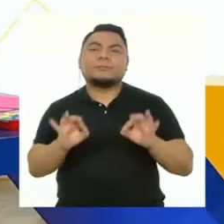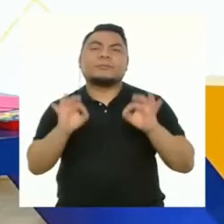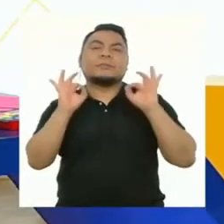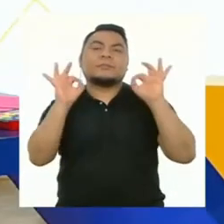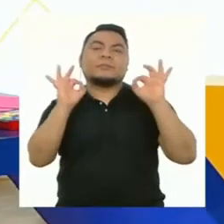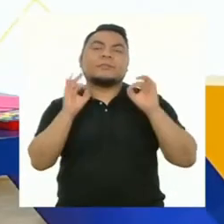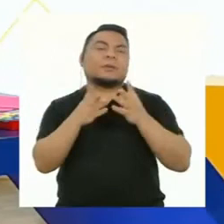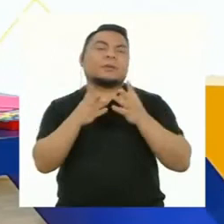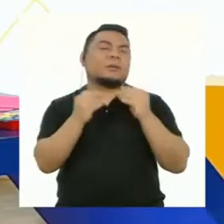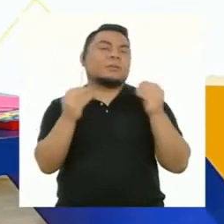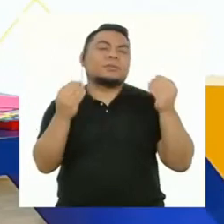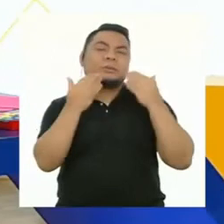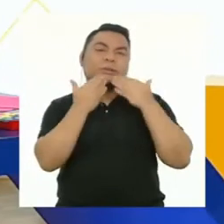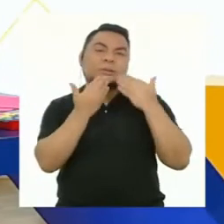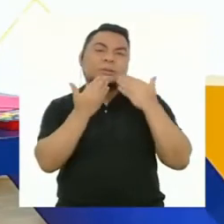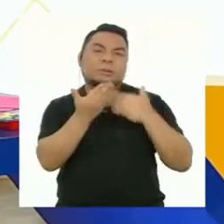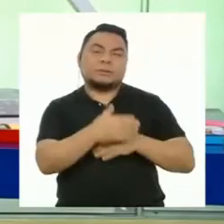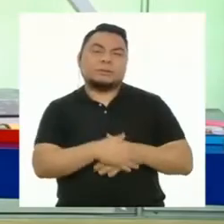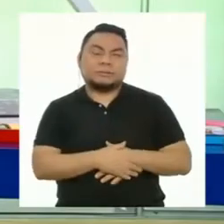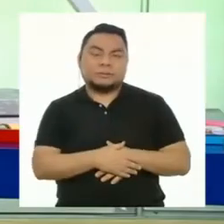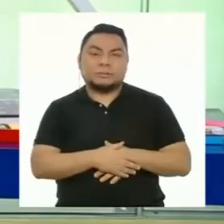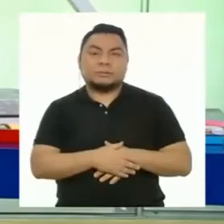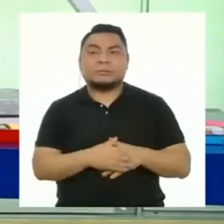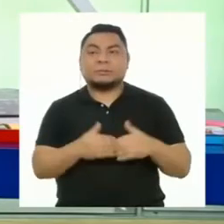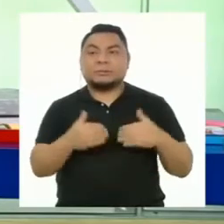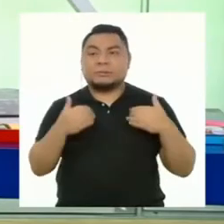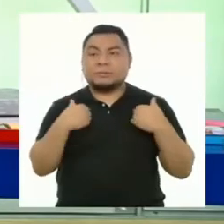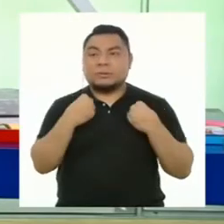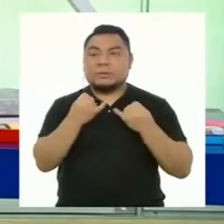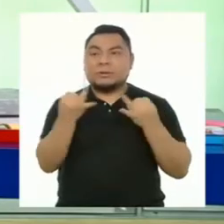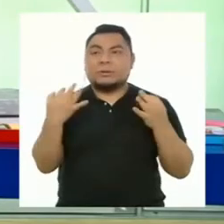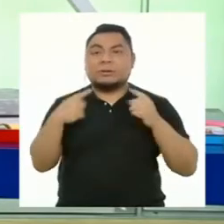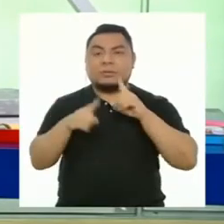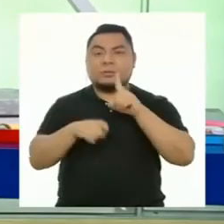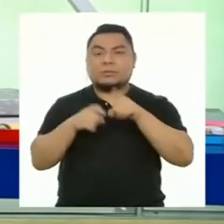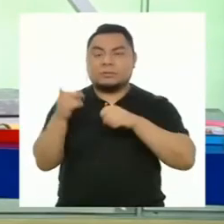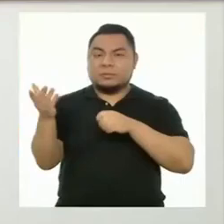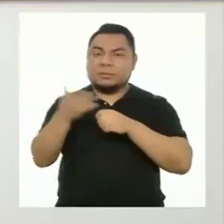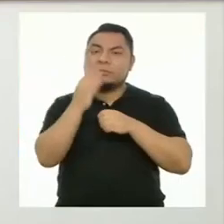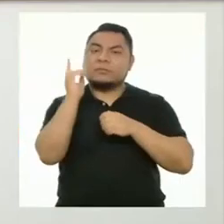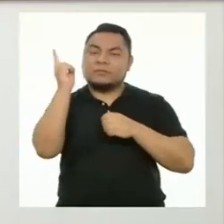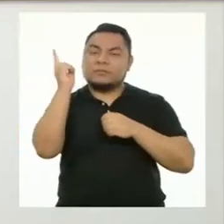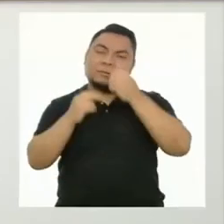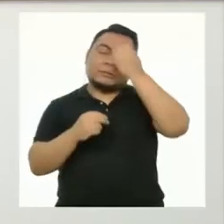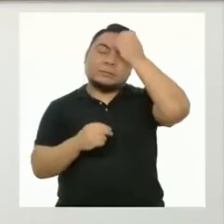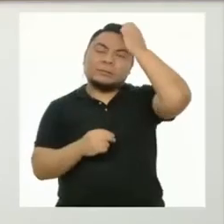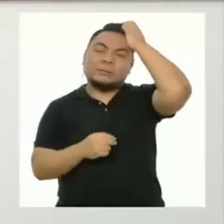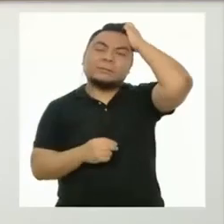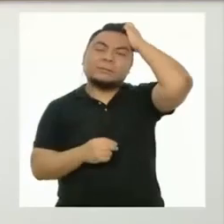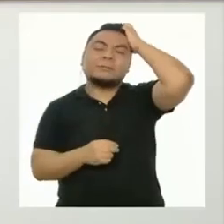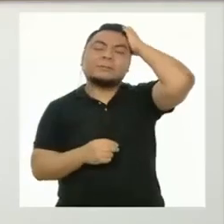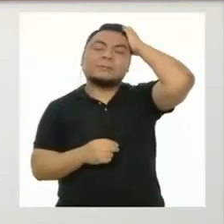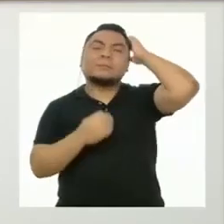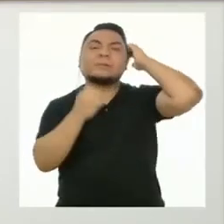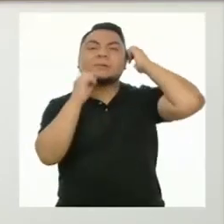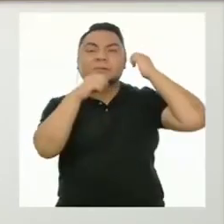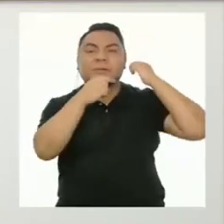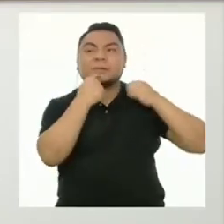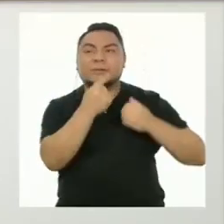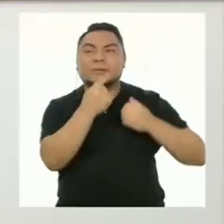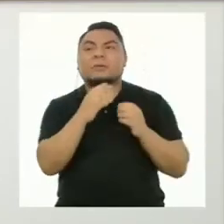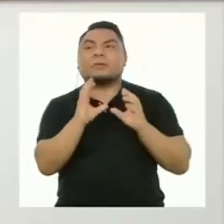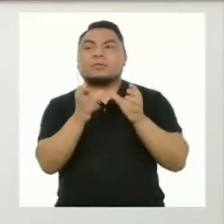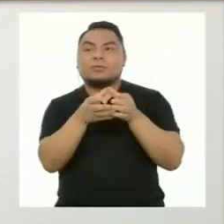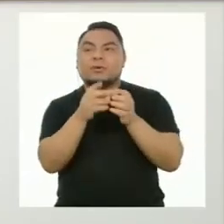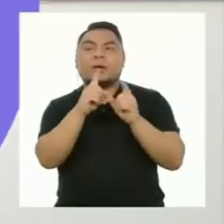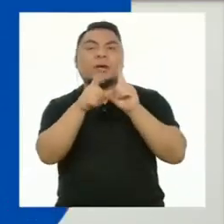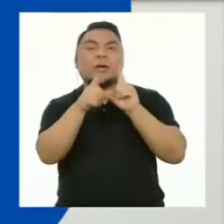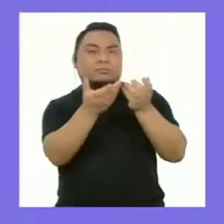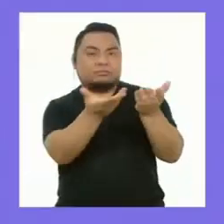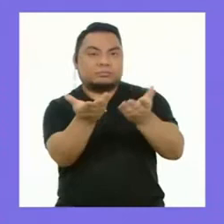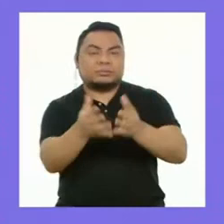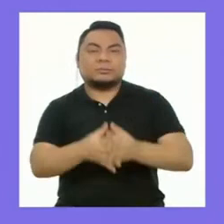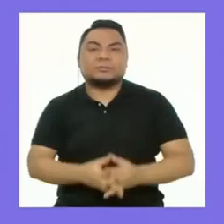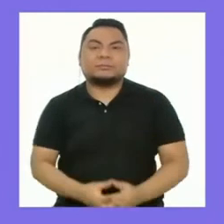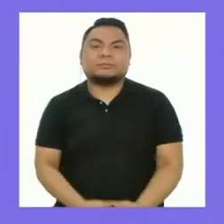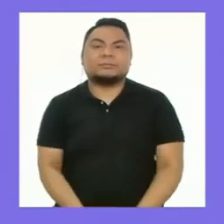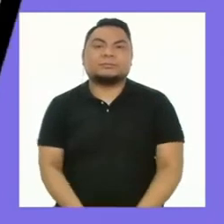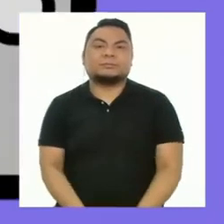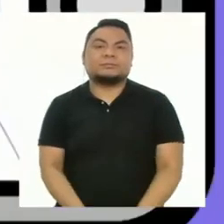¡Excelente! Muchas gracias. Tenemos algunas preguntas, profesor. Muy bien. Vamos a responderlas.